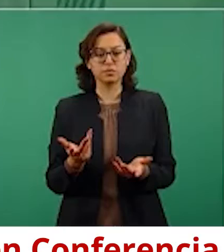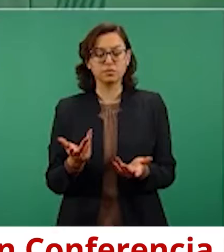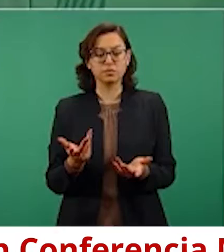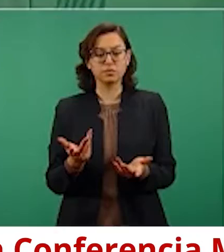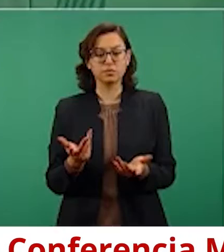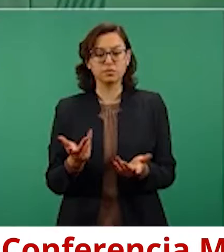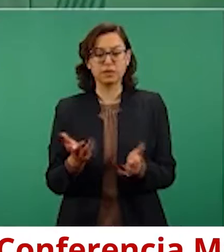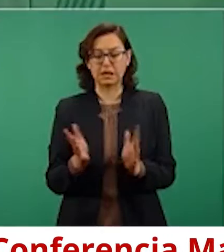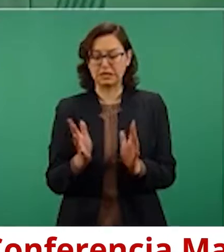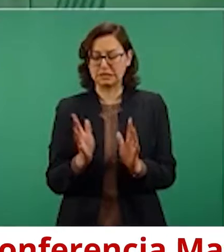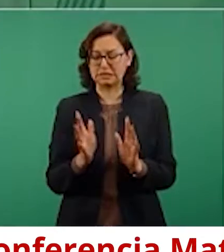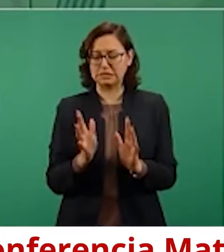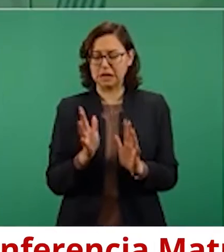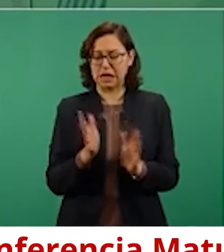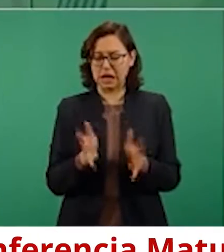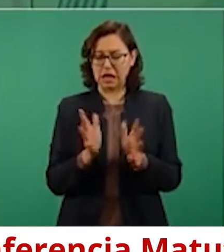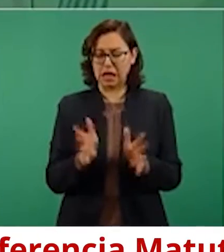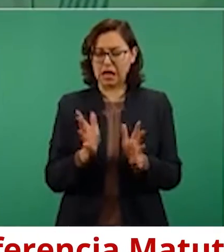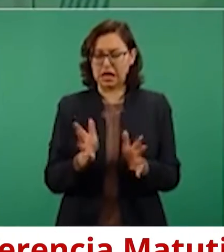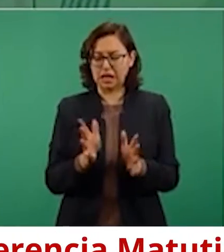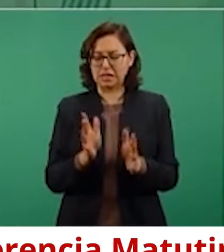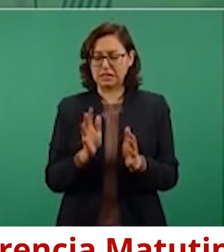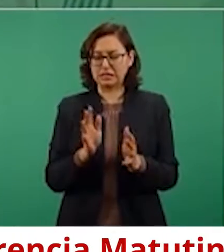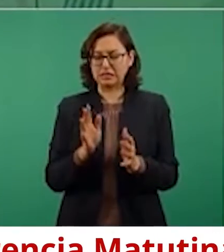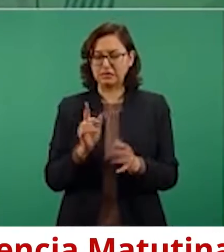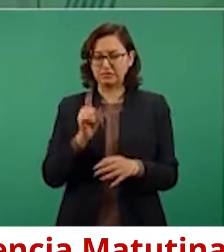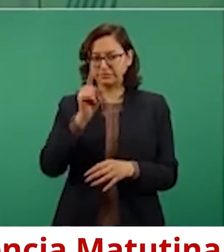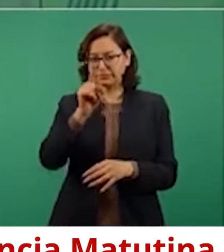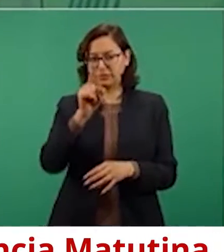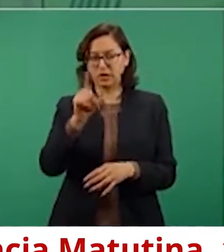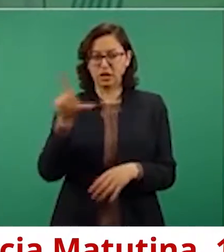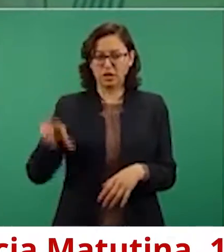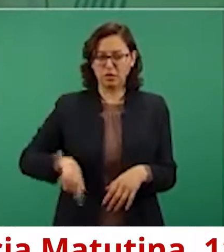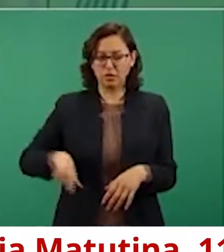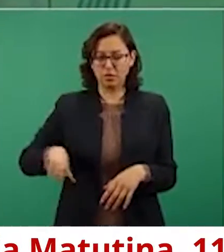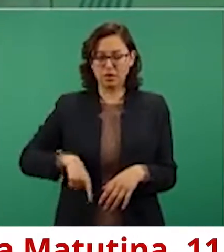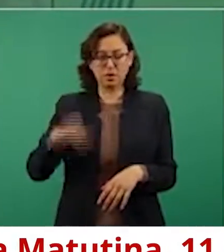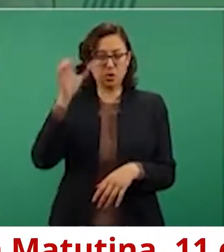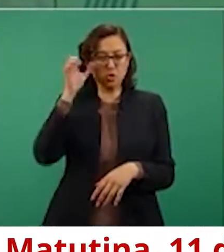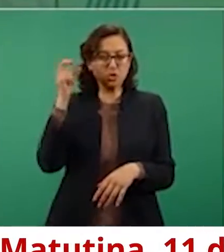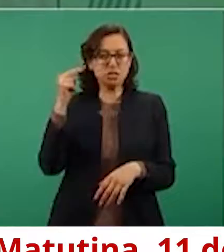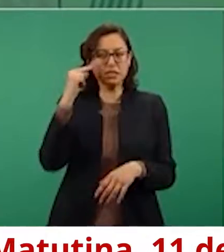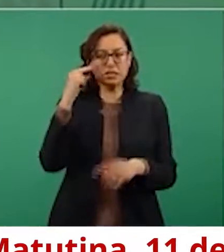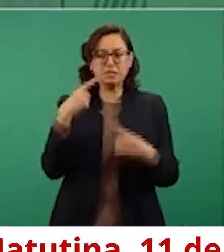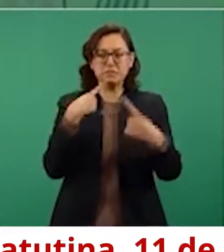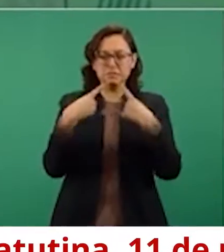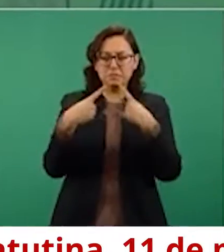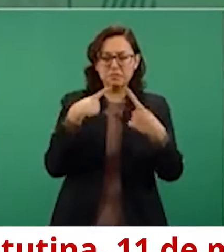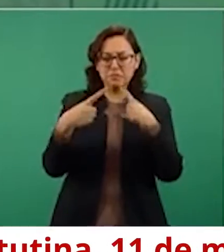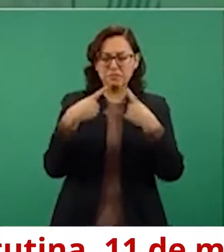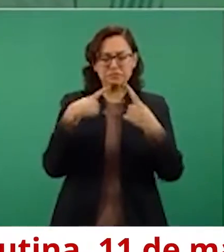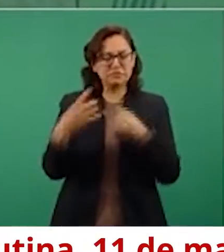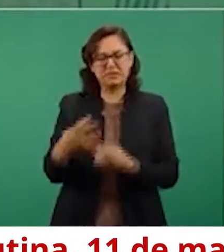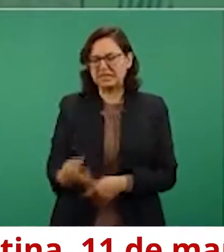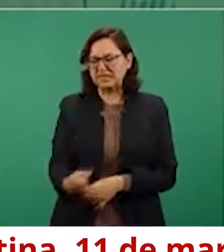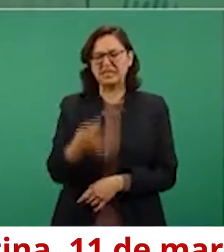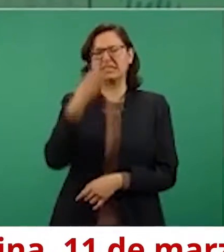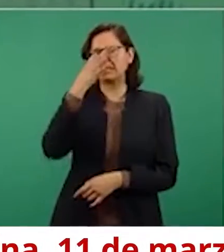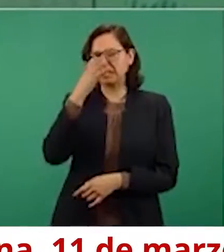un acuerdo con el gobierno de China para el envío de